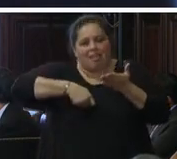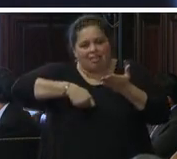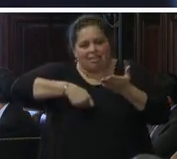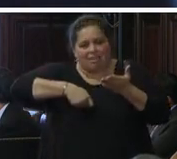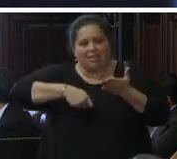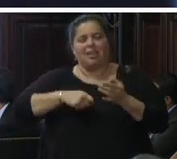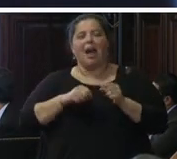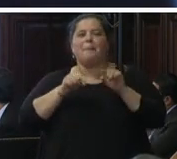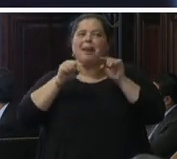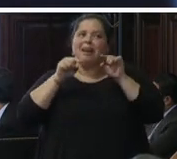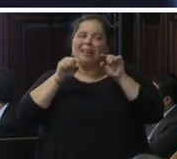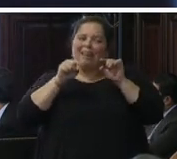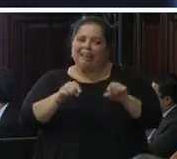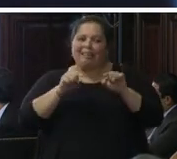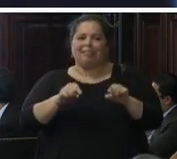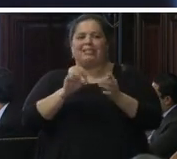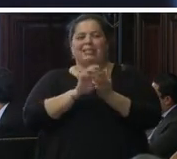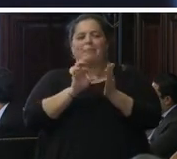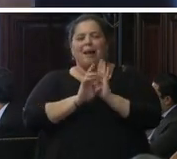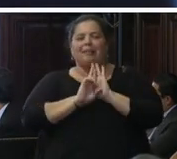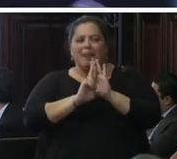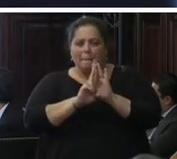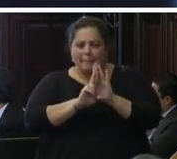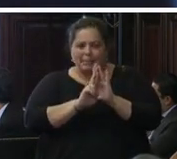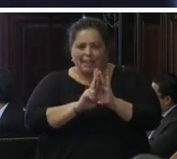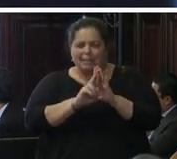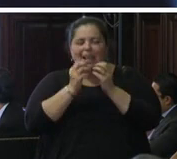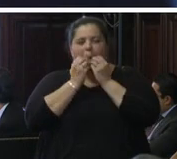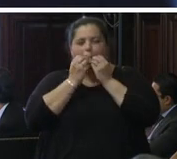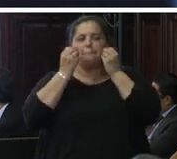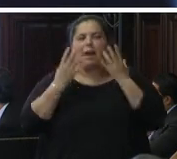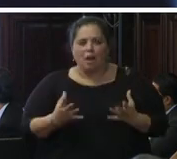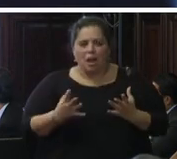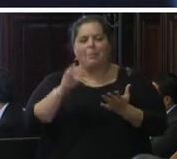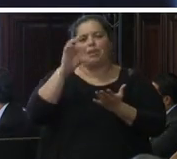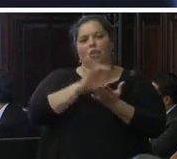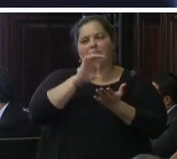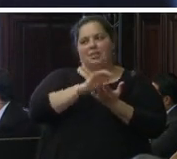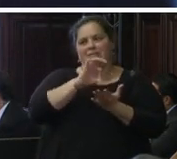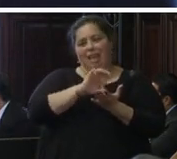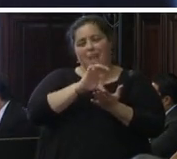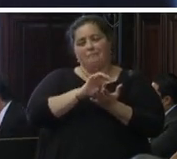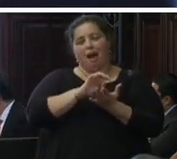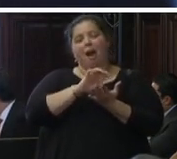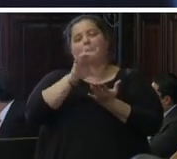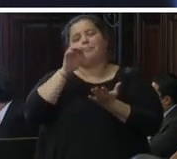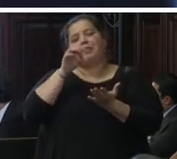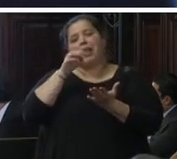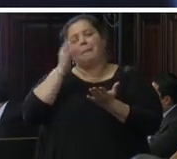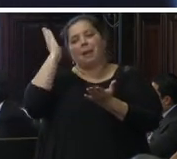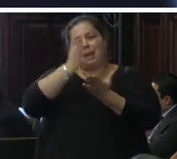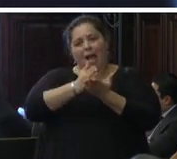represente efectivamente el mejoramiento del sistema penal acusatorio y no la